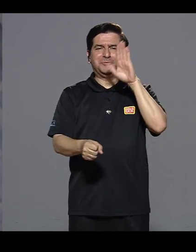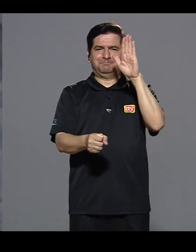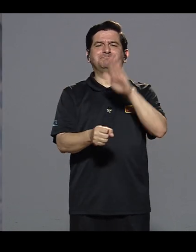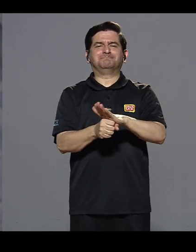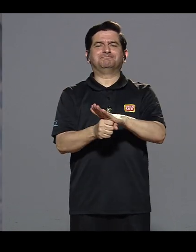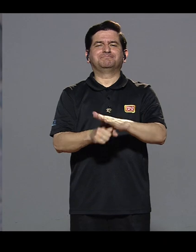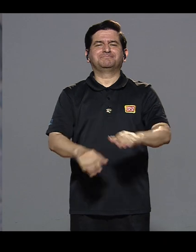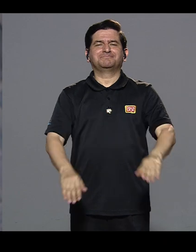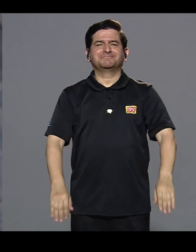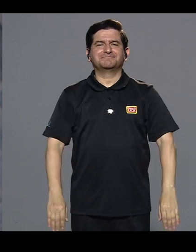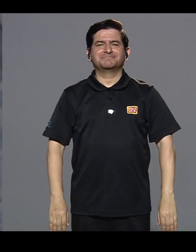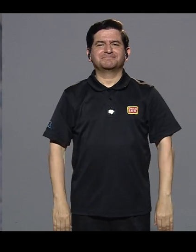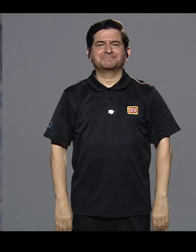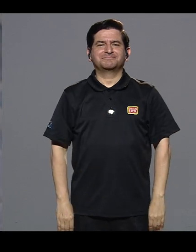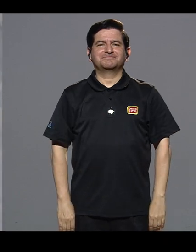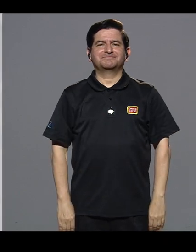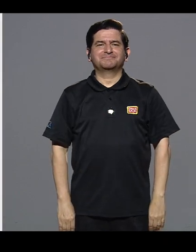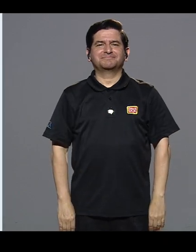todo como yo quería.